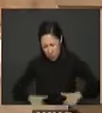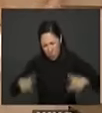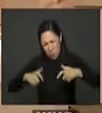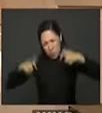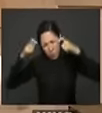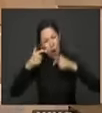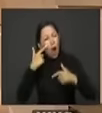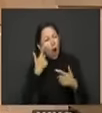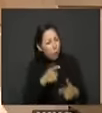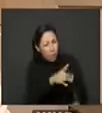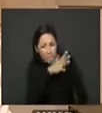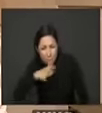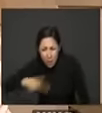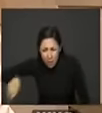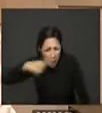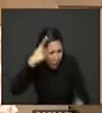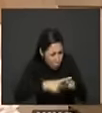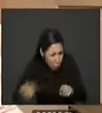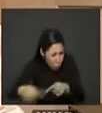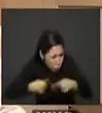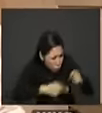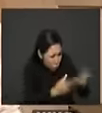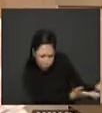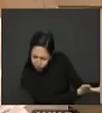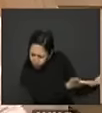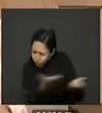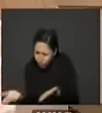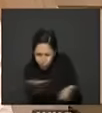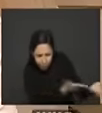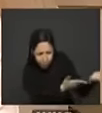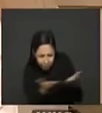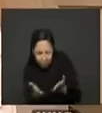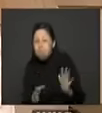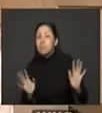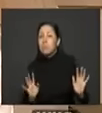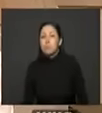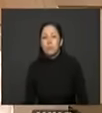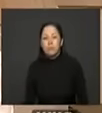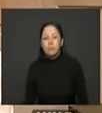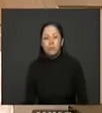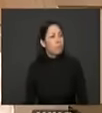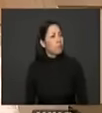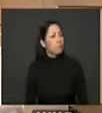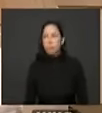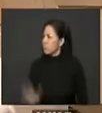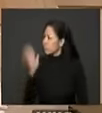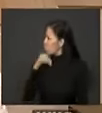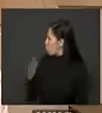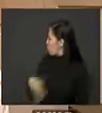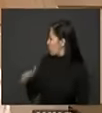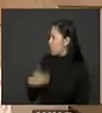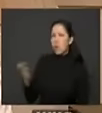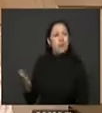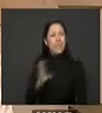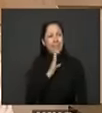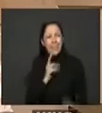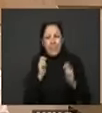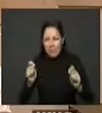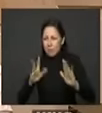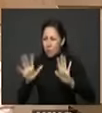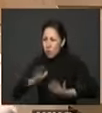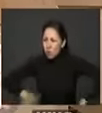hacer restitución de tierras para las víctimas y con que nos encontramos con que no hay catastro con que no hay titulación